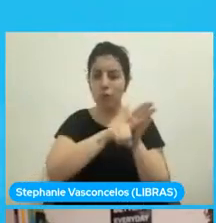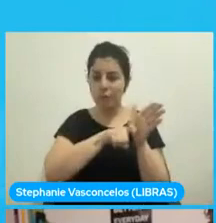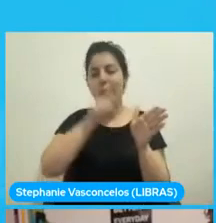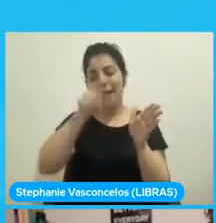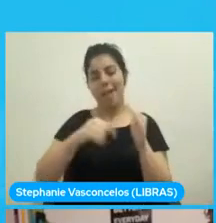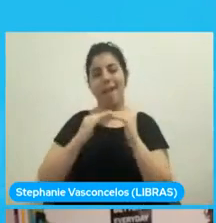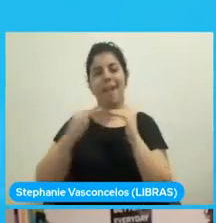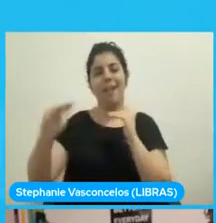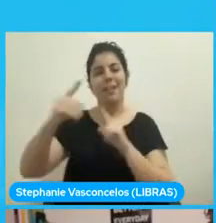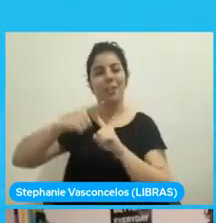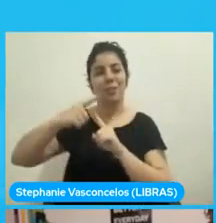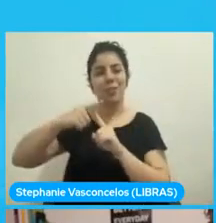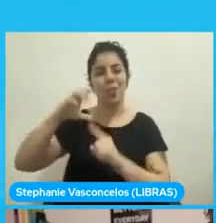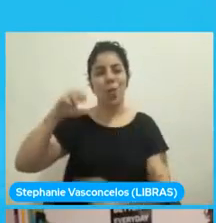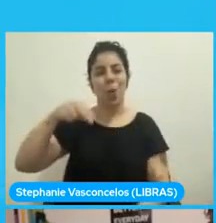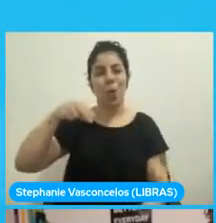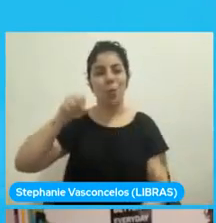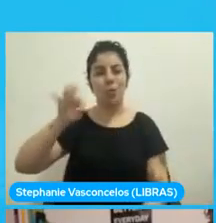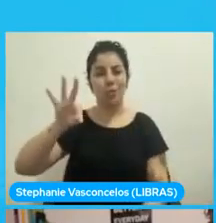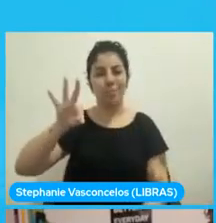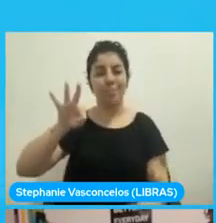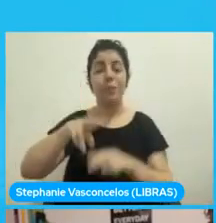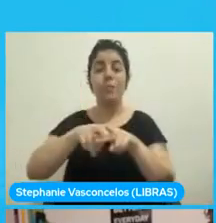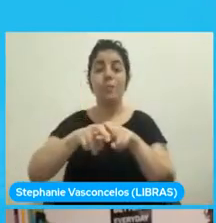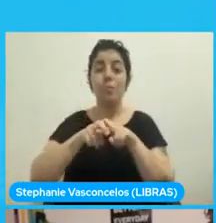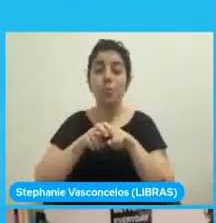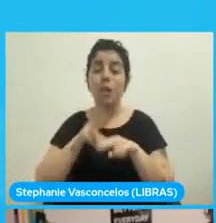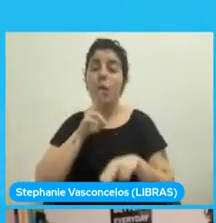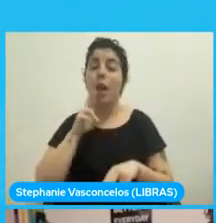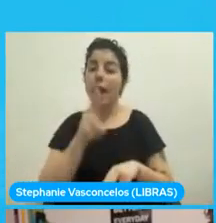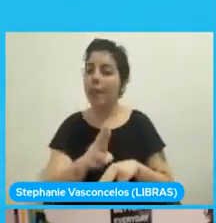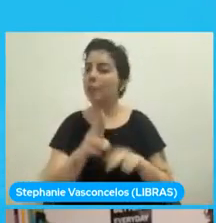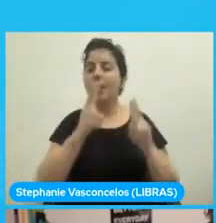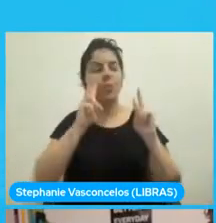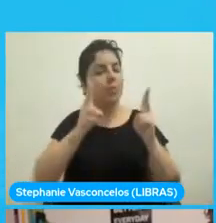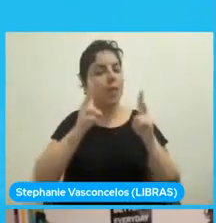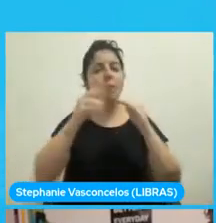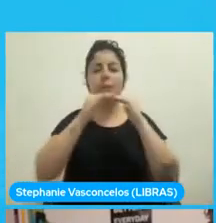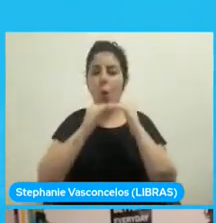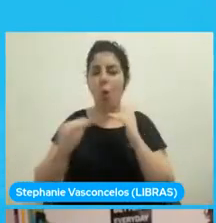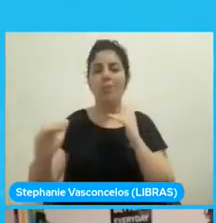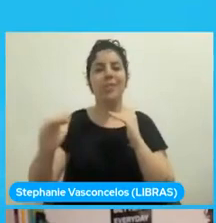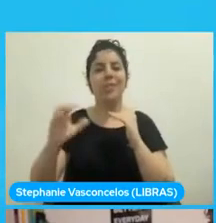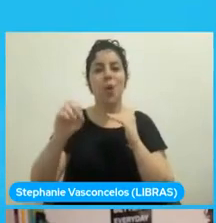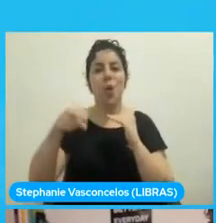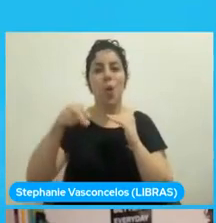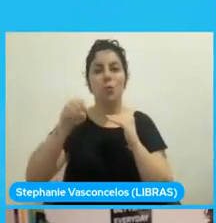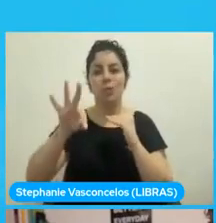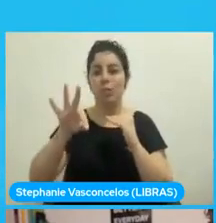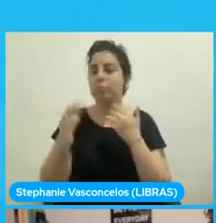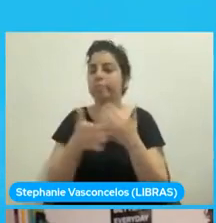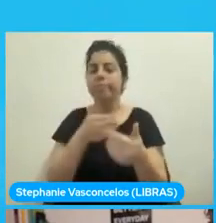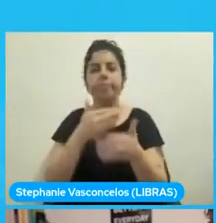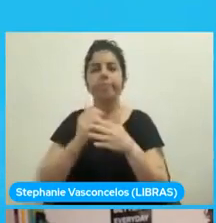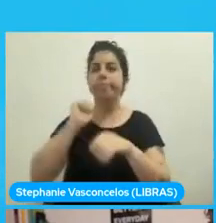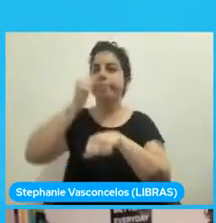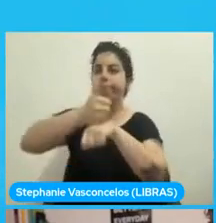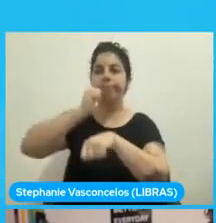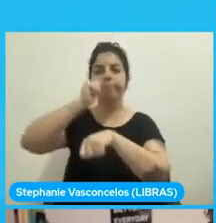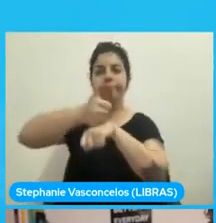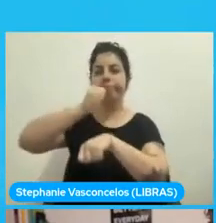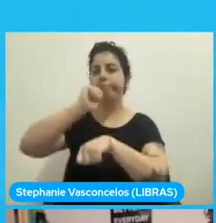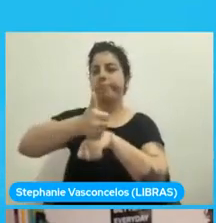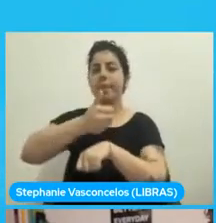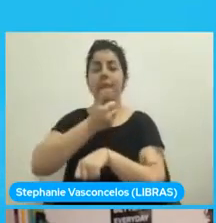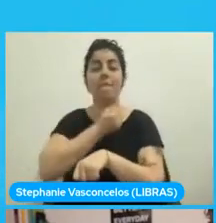Y por eso el resultado siempre será constante. Y no importa los valores que pongamos acá, el compilador